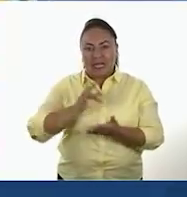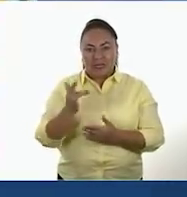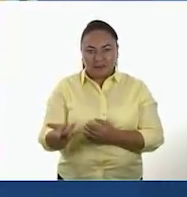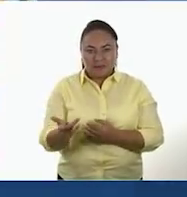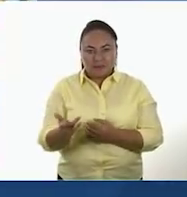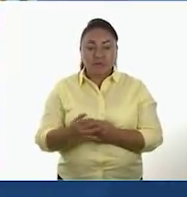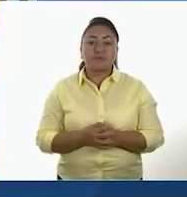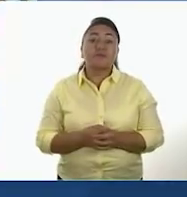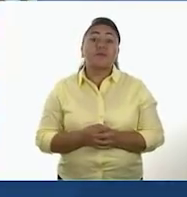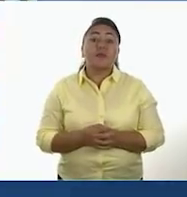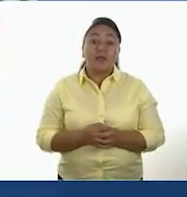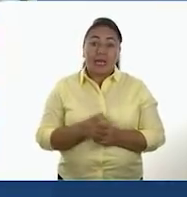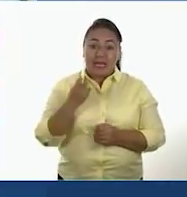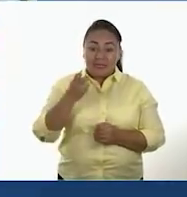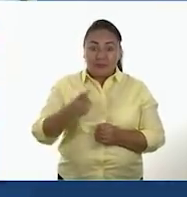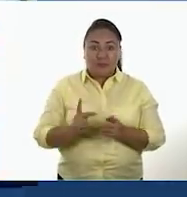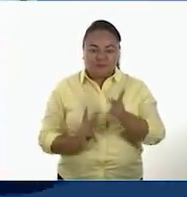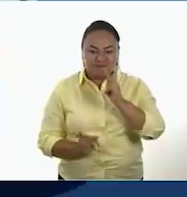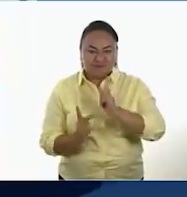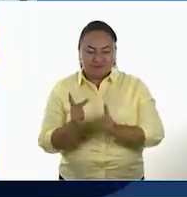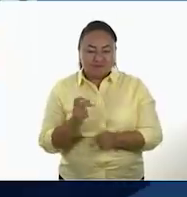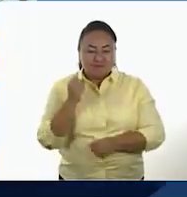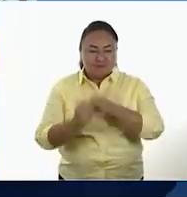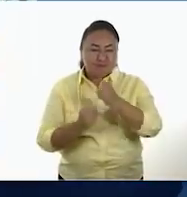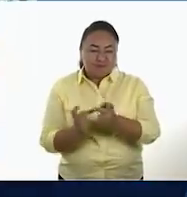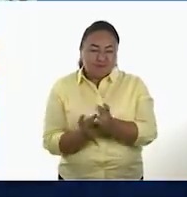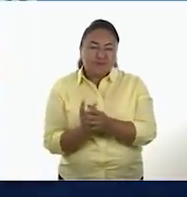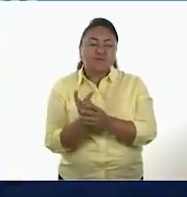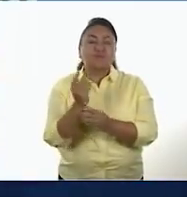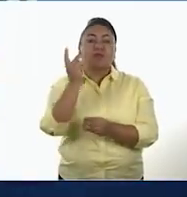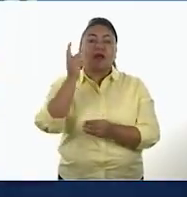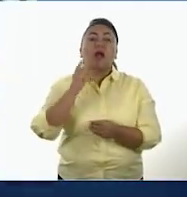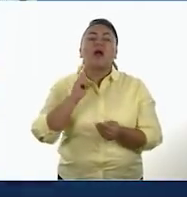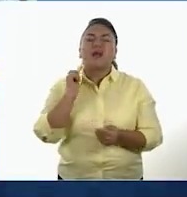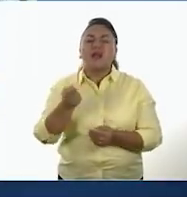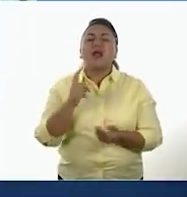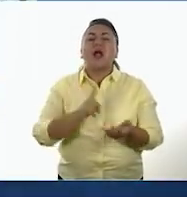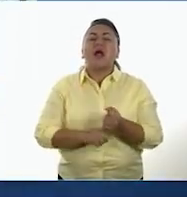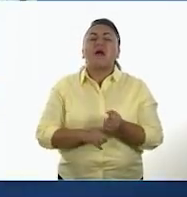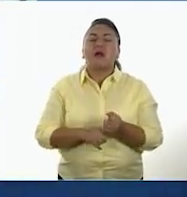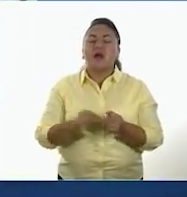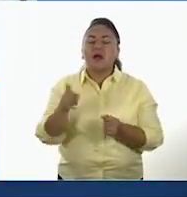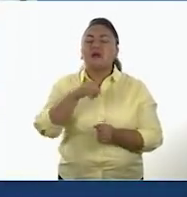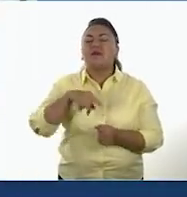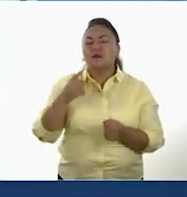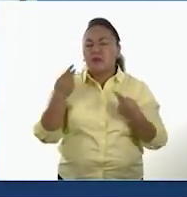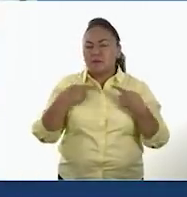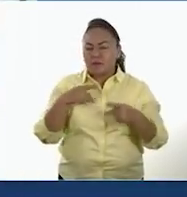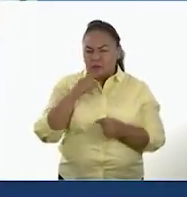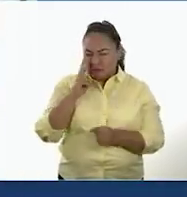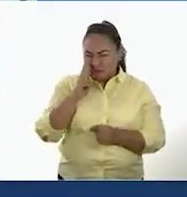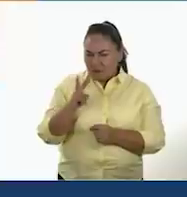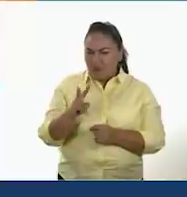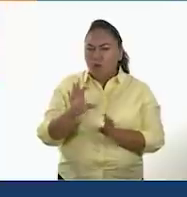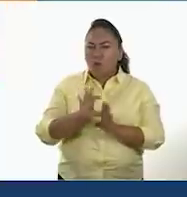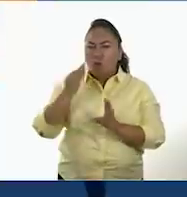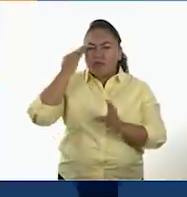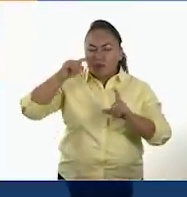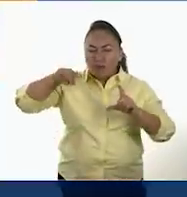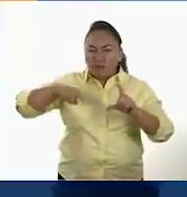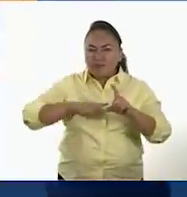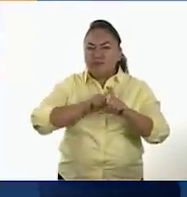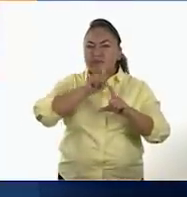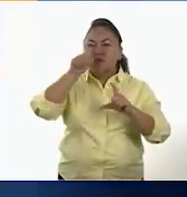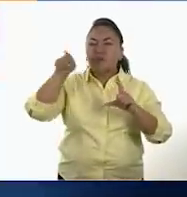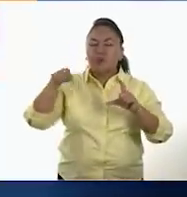La consolidación de la agricultura consistió en la observación de los ciclos de crecimiento de las plantas, seguida